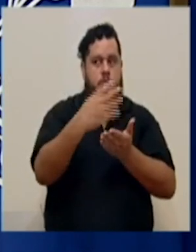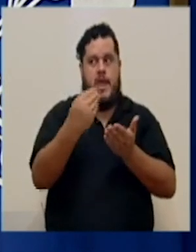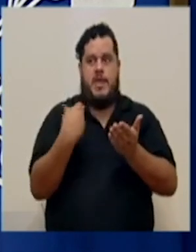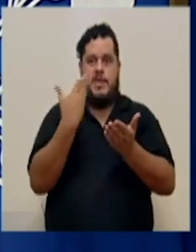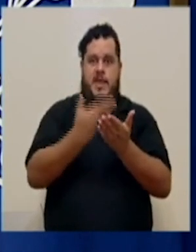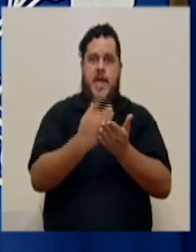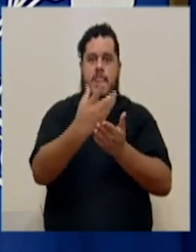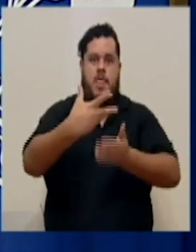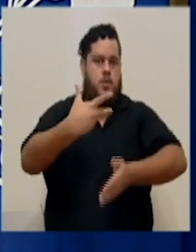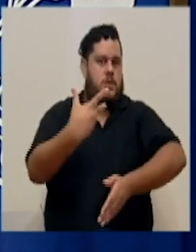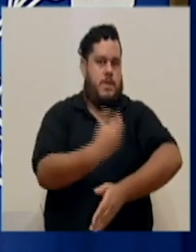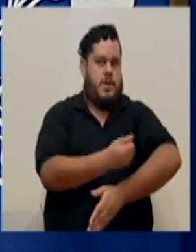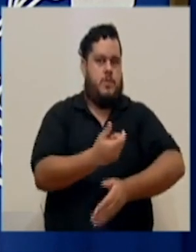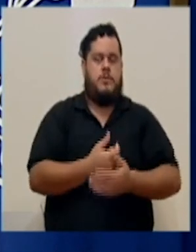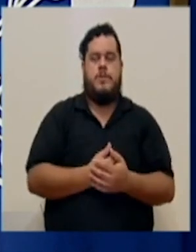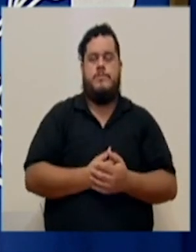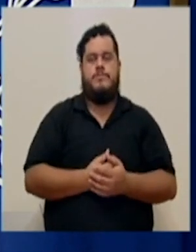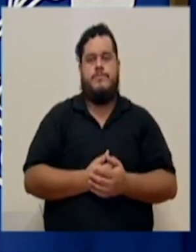posible vacuna?